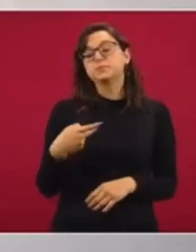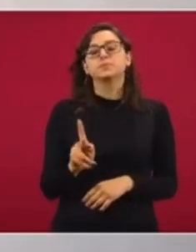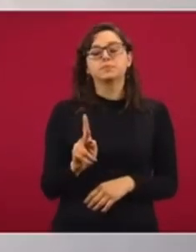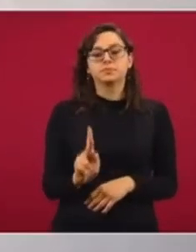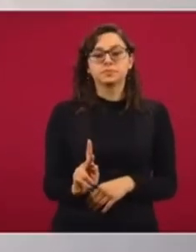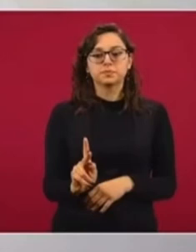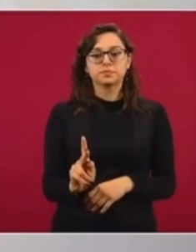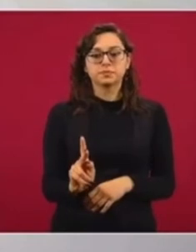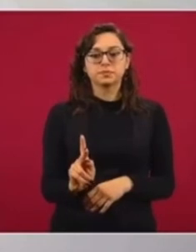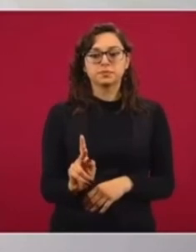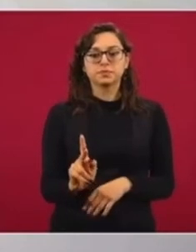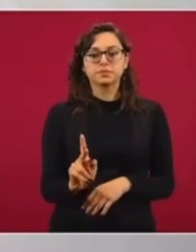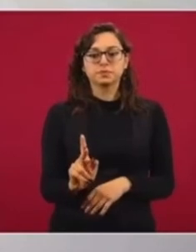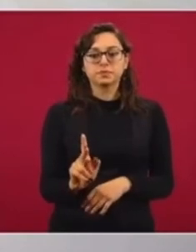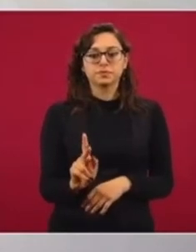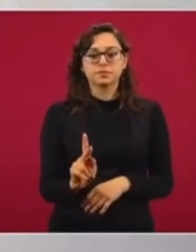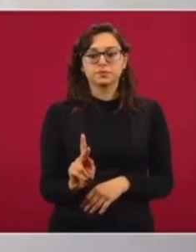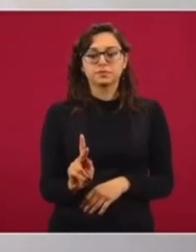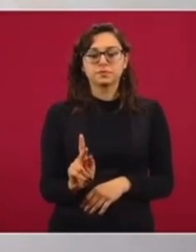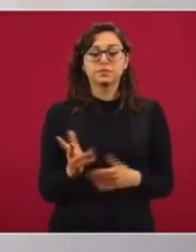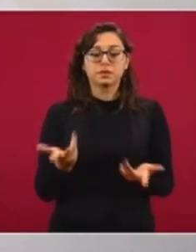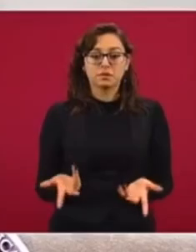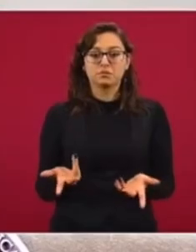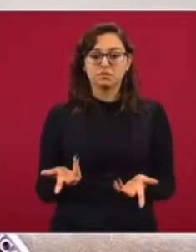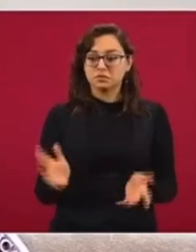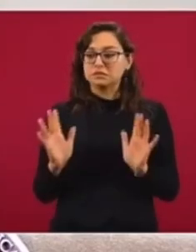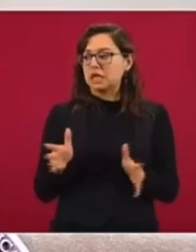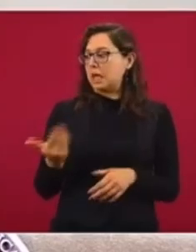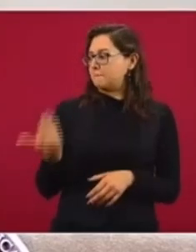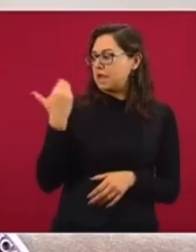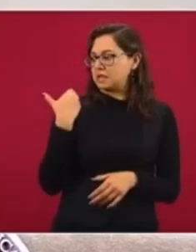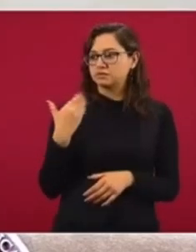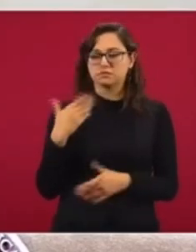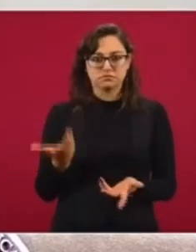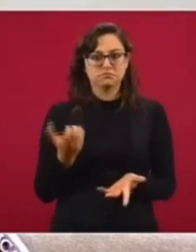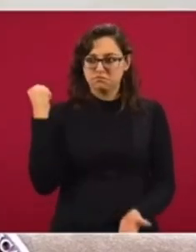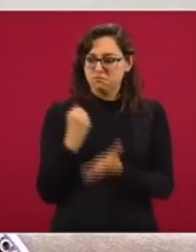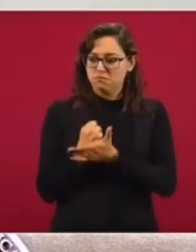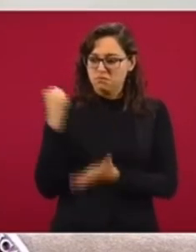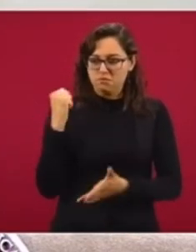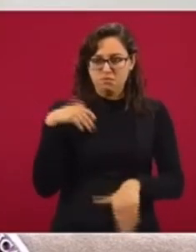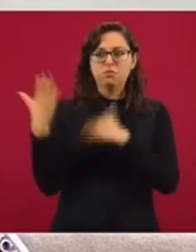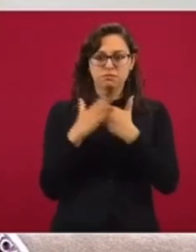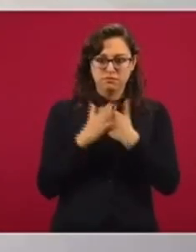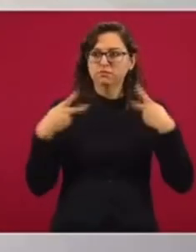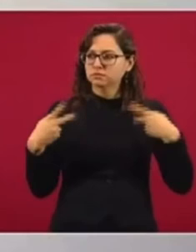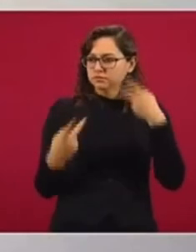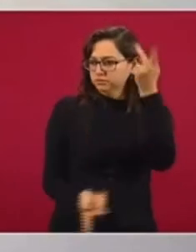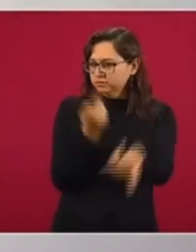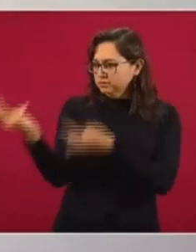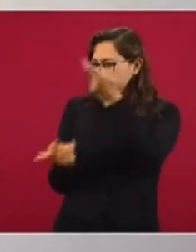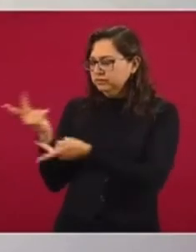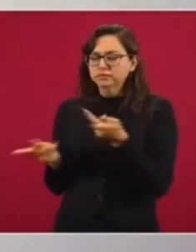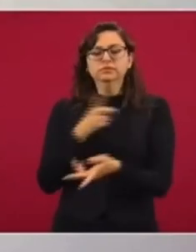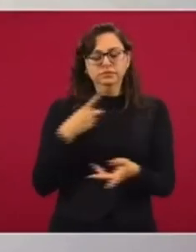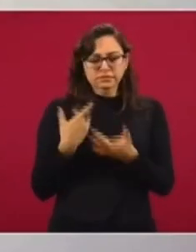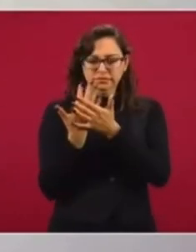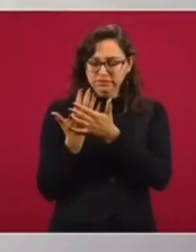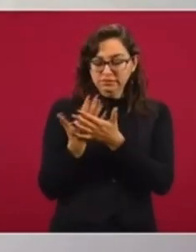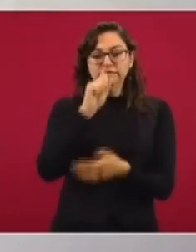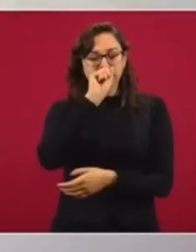Pero se aprobó el que se realice la consulta, entonces hay que esperar a que esto se resuelva,